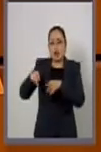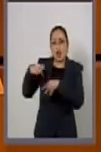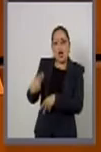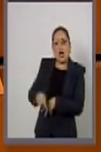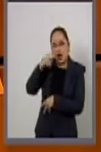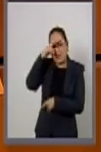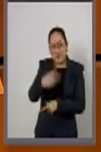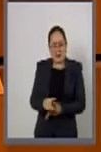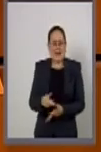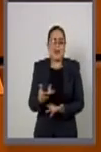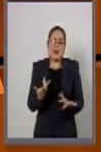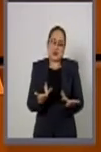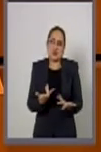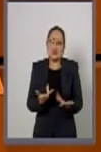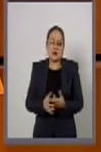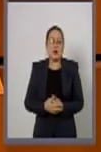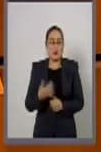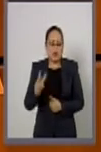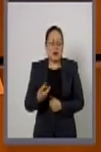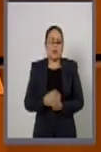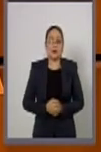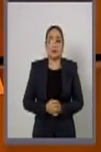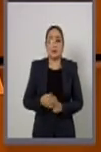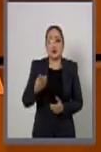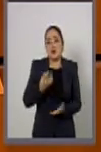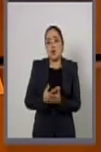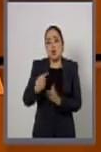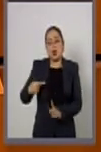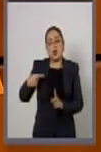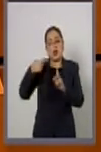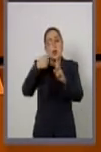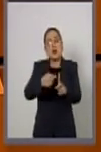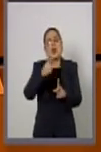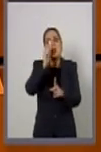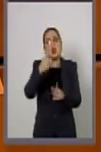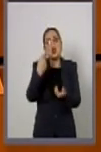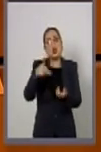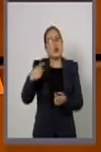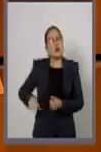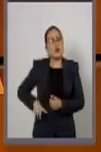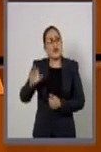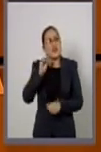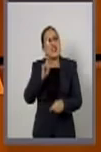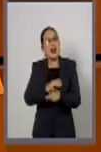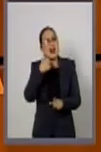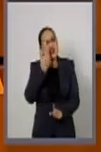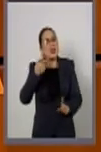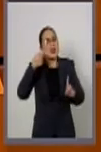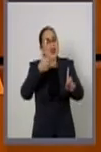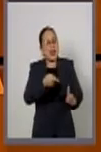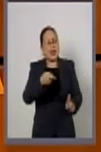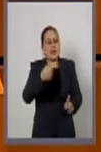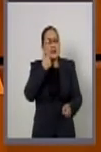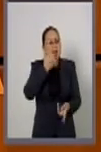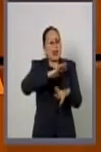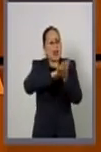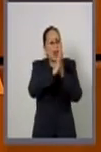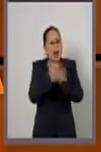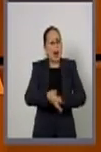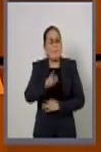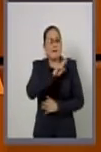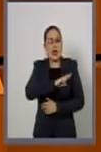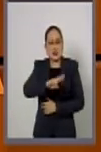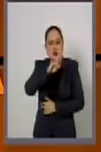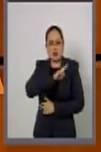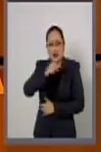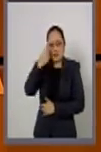desechos radioactivos. El único objetivo, al parecer, del gobierno federal es la privatización de la producción